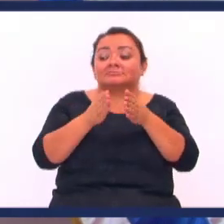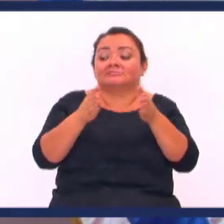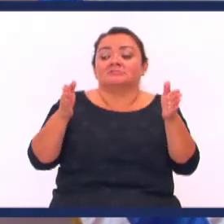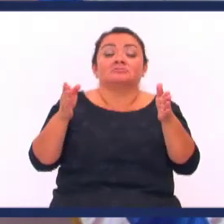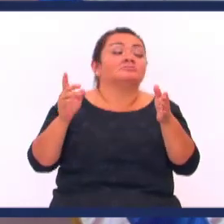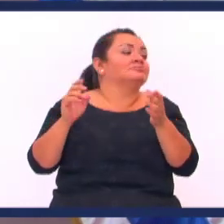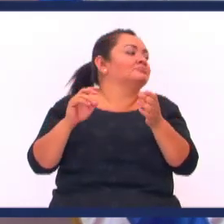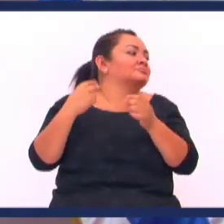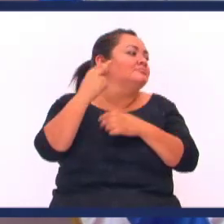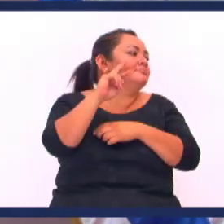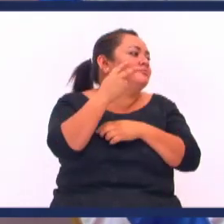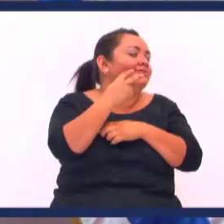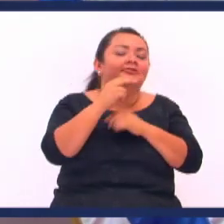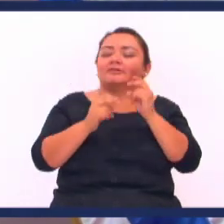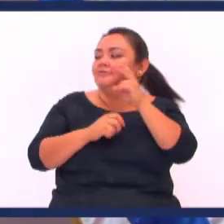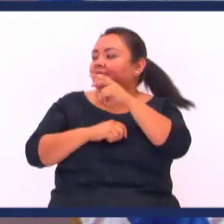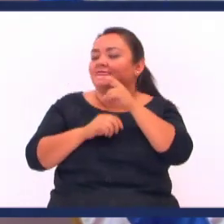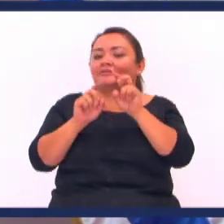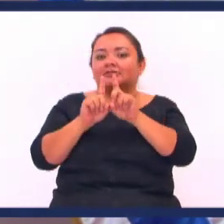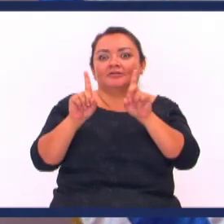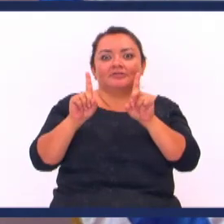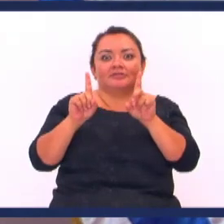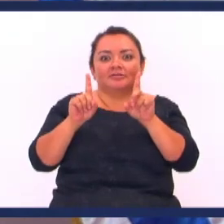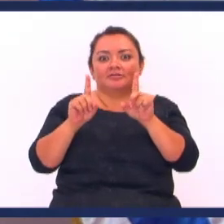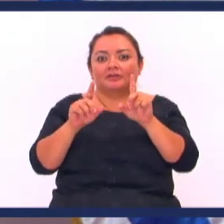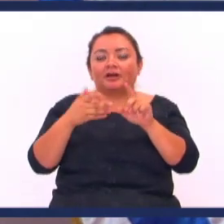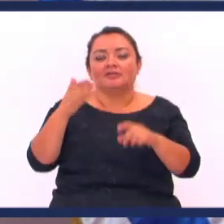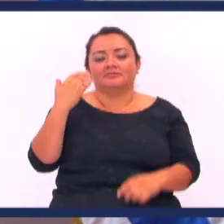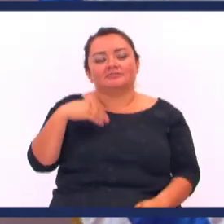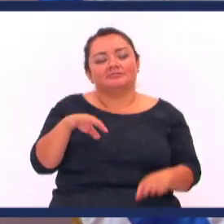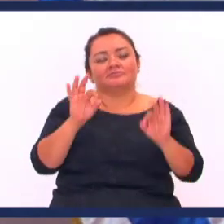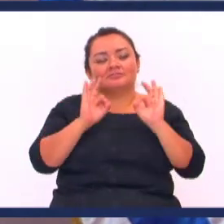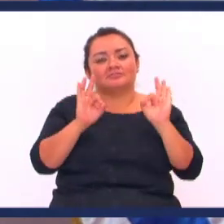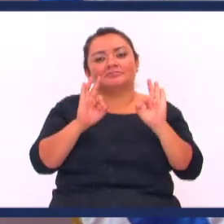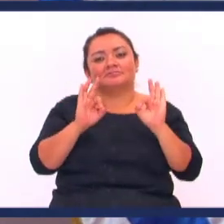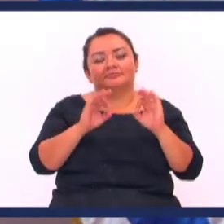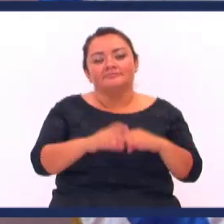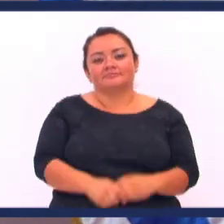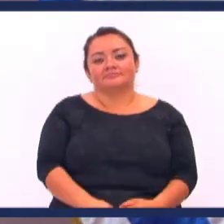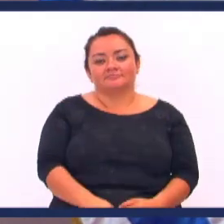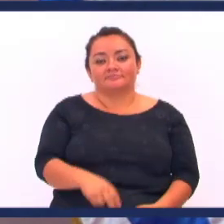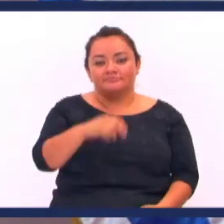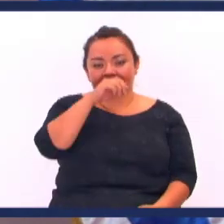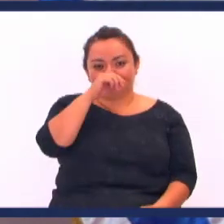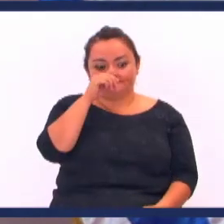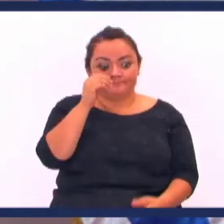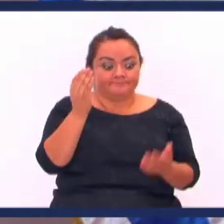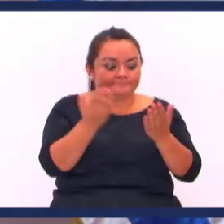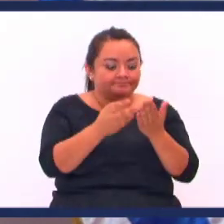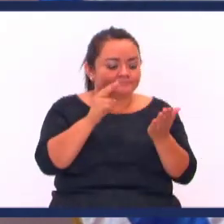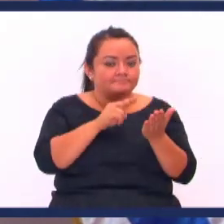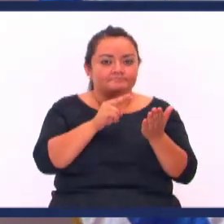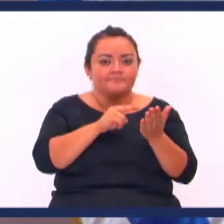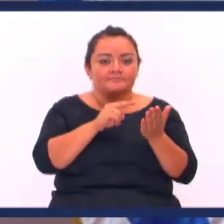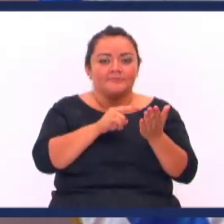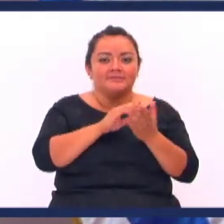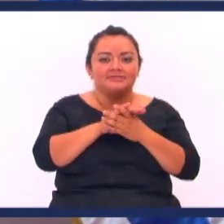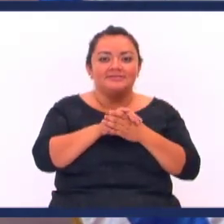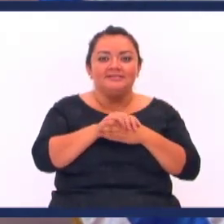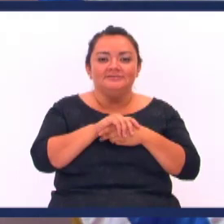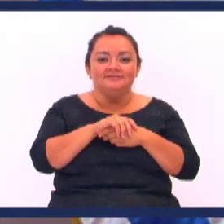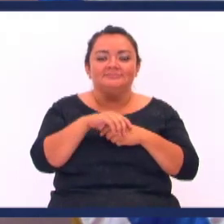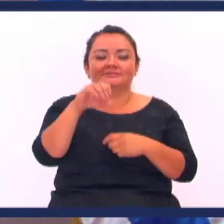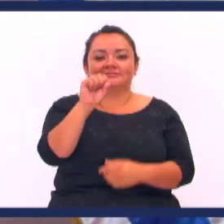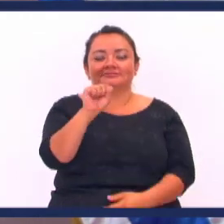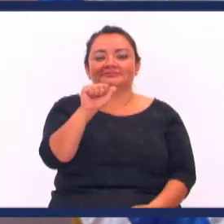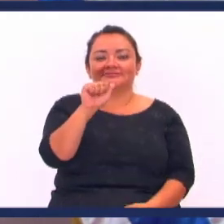metros Para no voltearnos Ni a ver ¿No es cierto? ¿Cómo éramos más felices? Cuando no teníamos nada Vea conmigo Lo que dice la palabra En Santiago 1